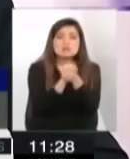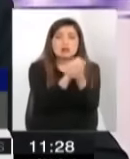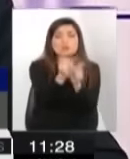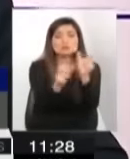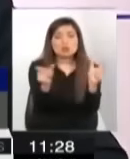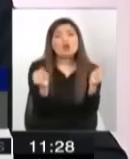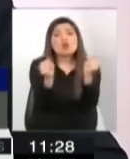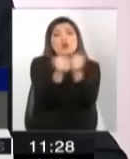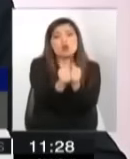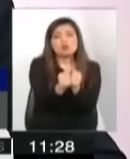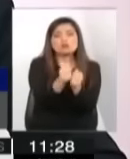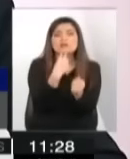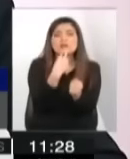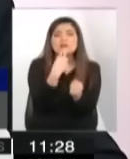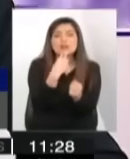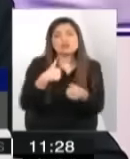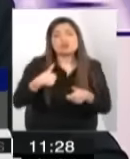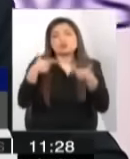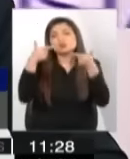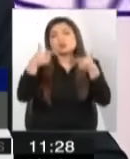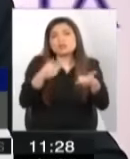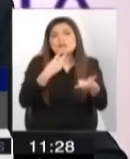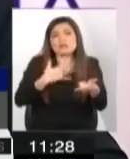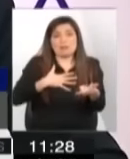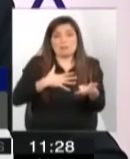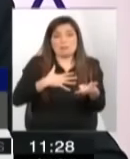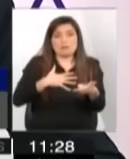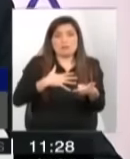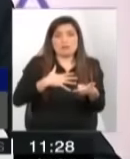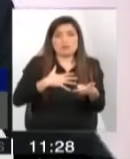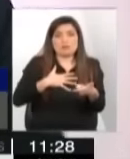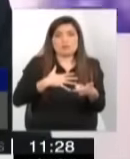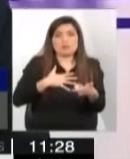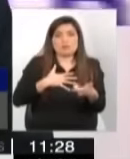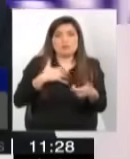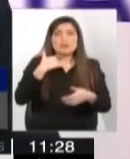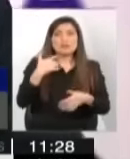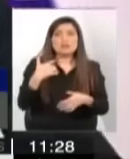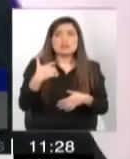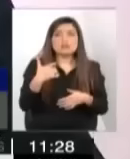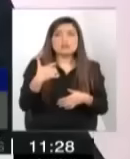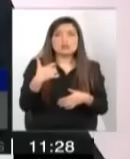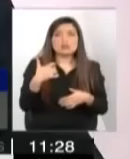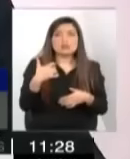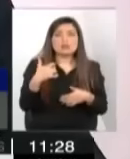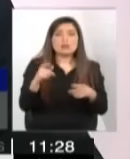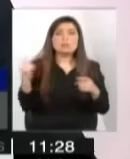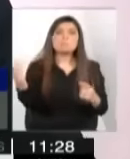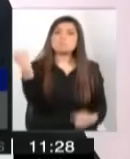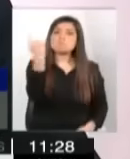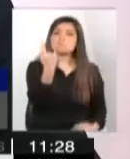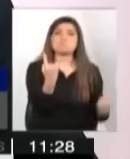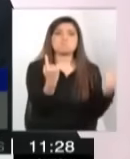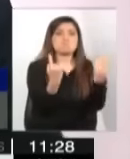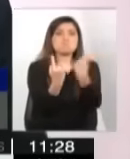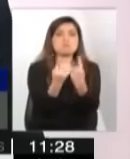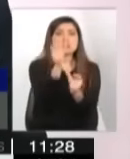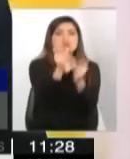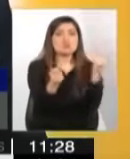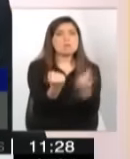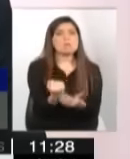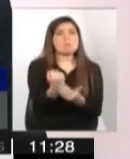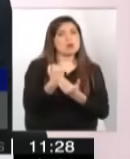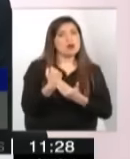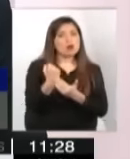ya he tenido la suerte en mi vida de que se han ido cruzando, digamos, personas que me han ayudado y han